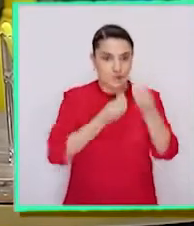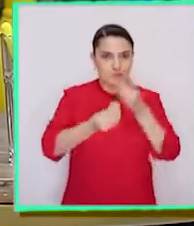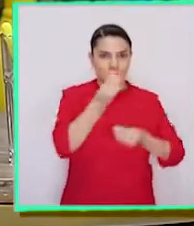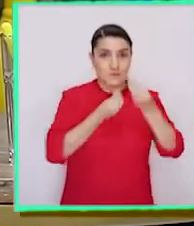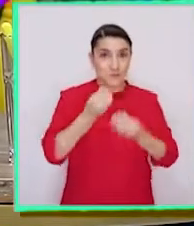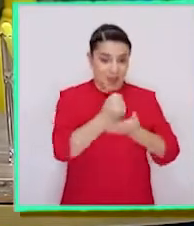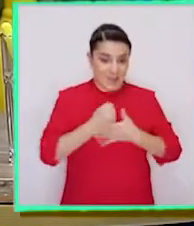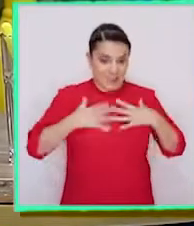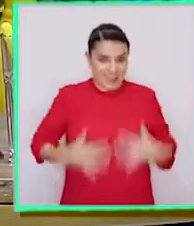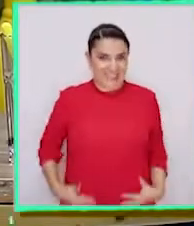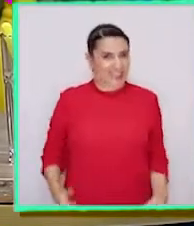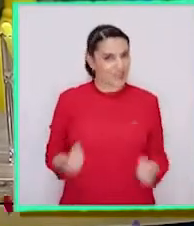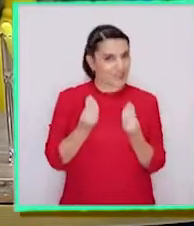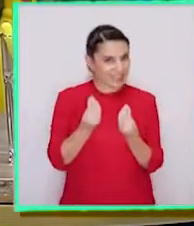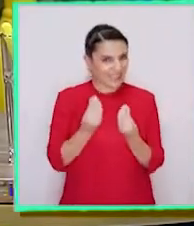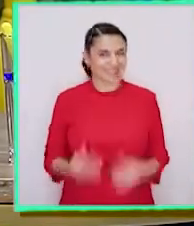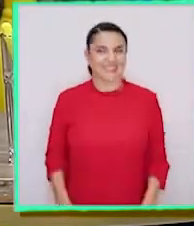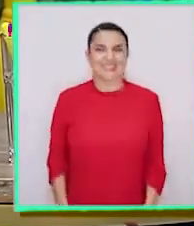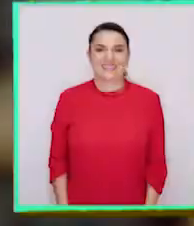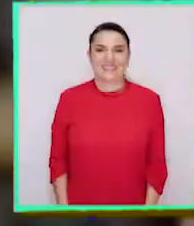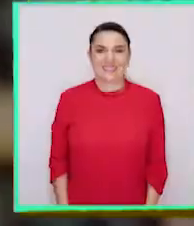nutriente? ¡Buenísimo!